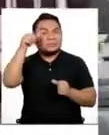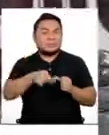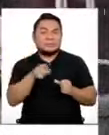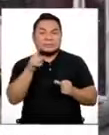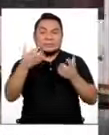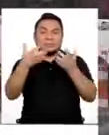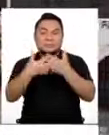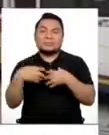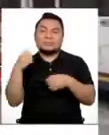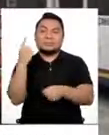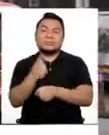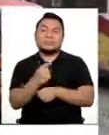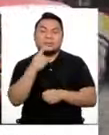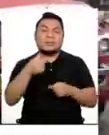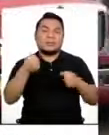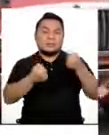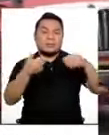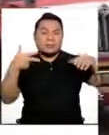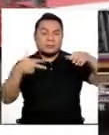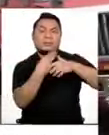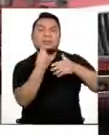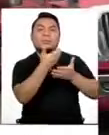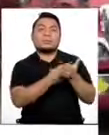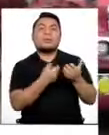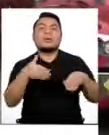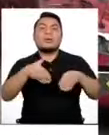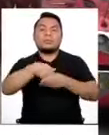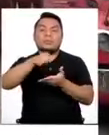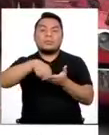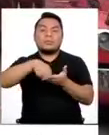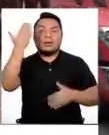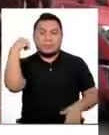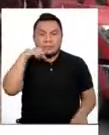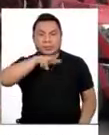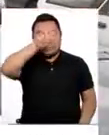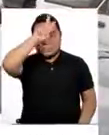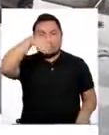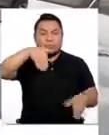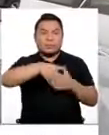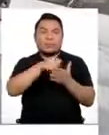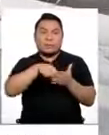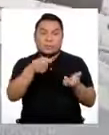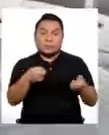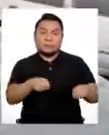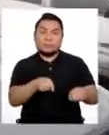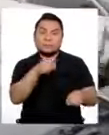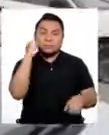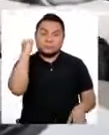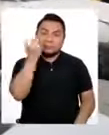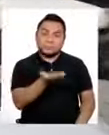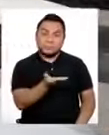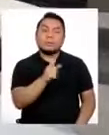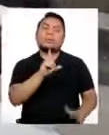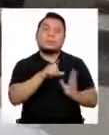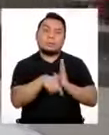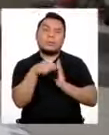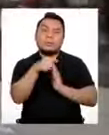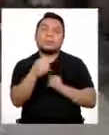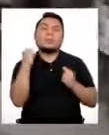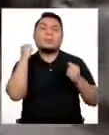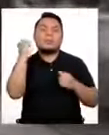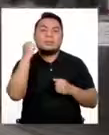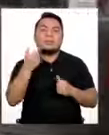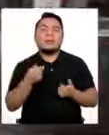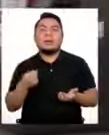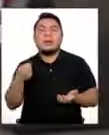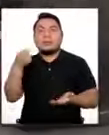concesionarios cobran peaje en cumplimiento de contratos suscritos con el Estado y si se les suspende este derecho, deben tener un derecho